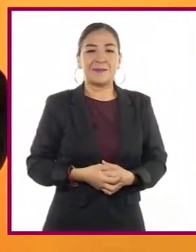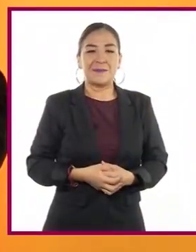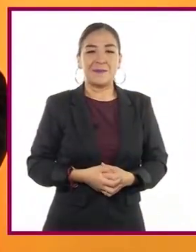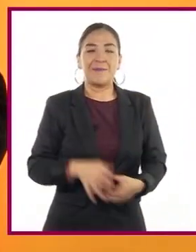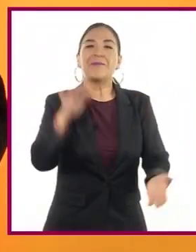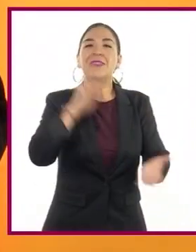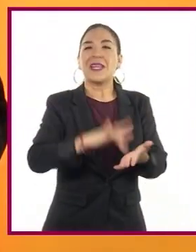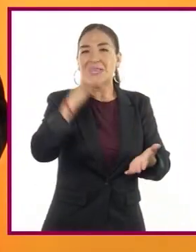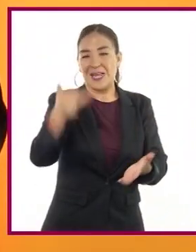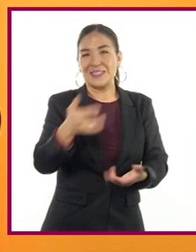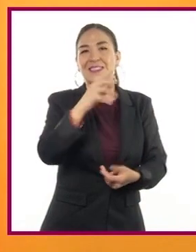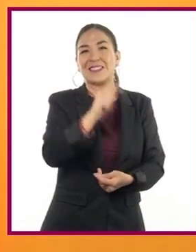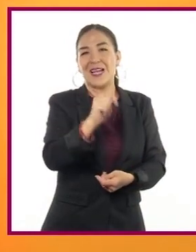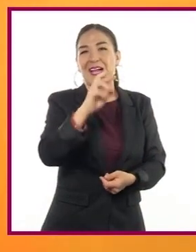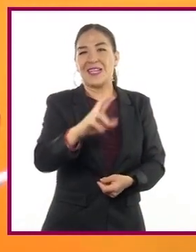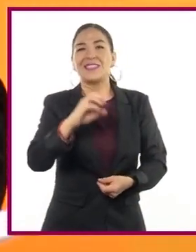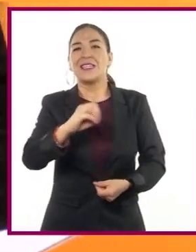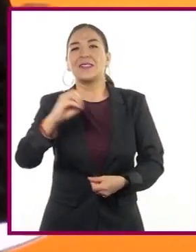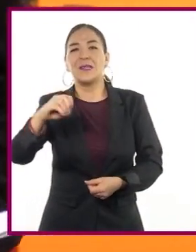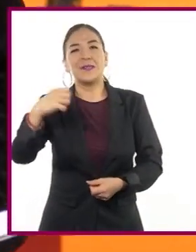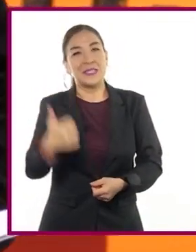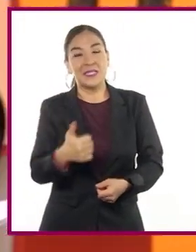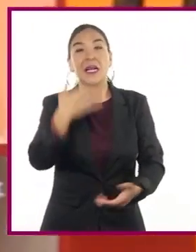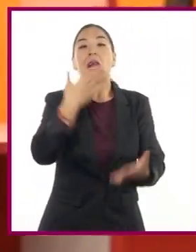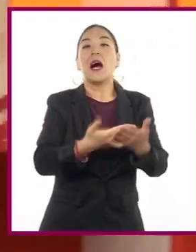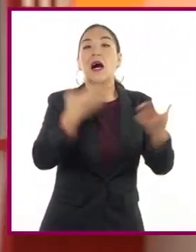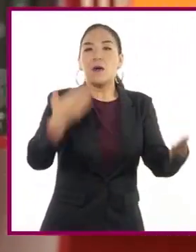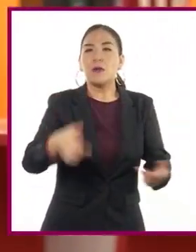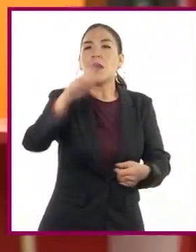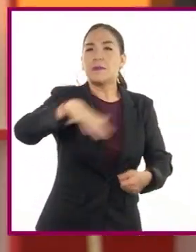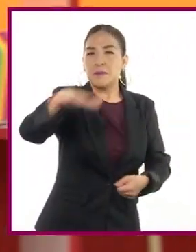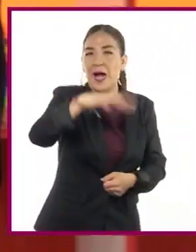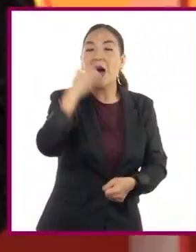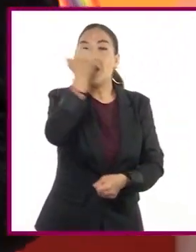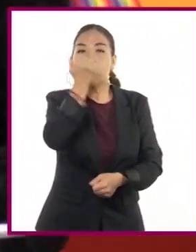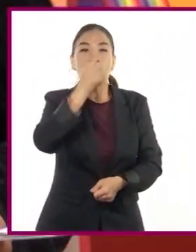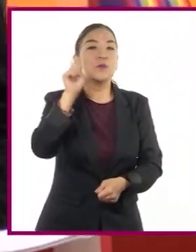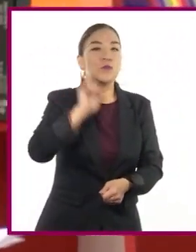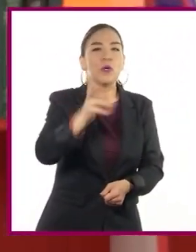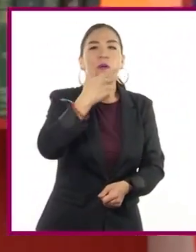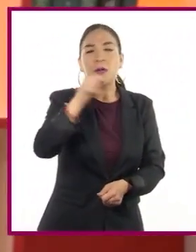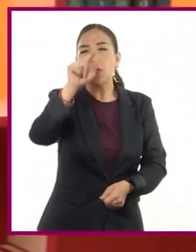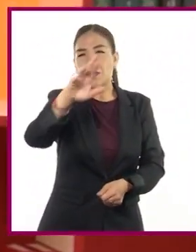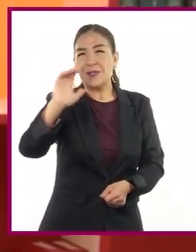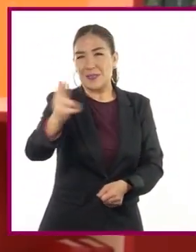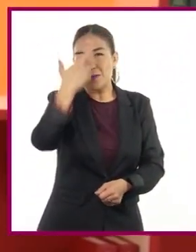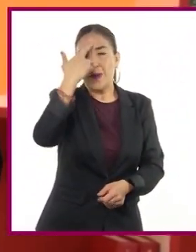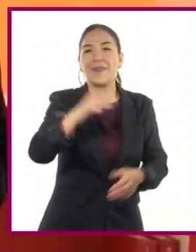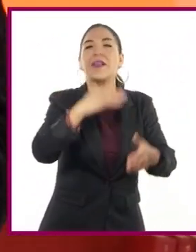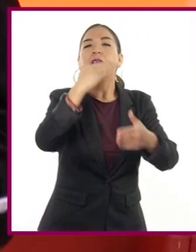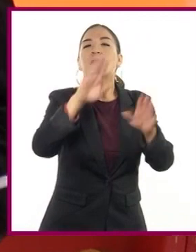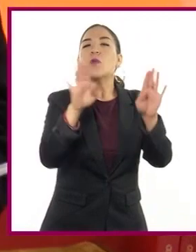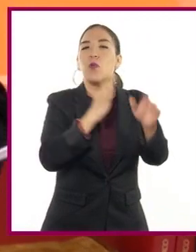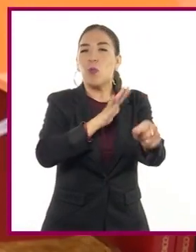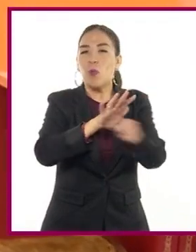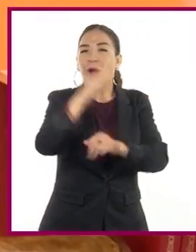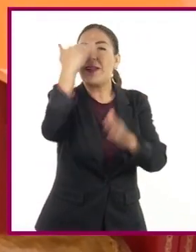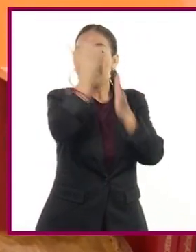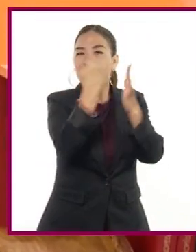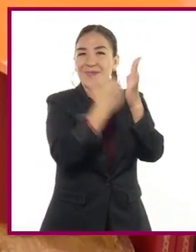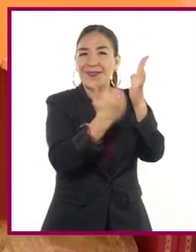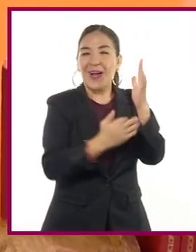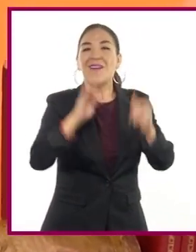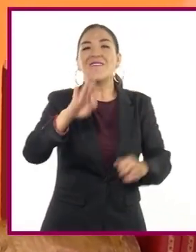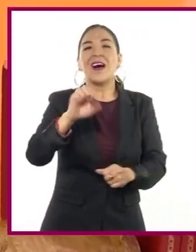Gracias, TR-06. Ahora, nuestras alumnas y alumnos recuerdan las fases que debemos de seguir para llevar